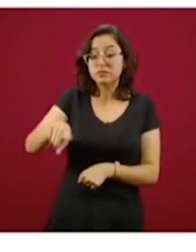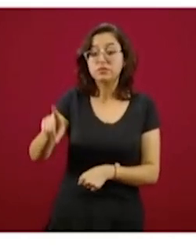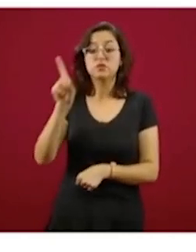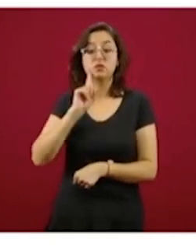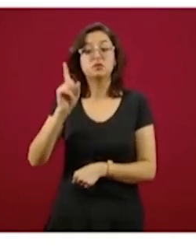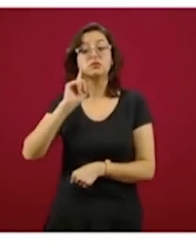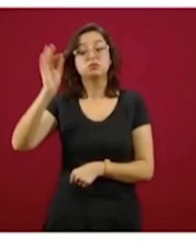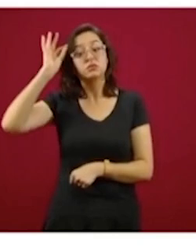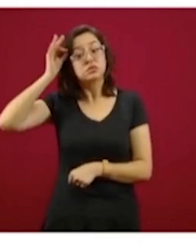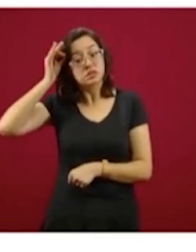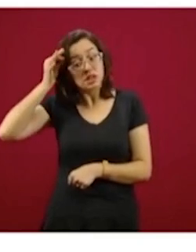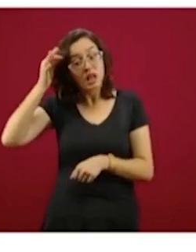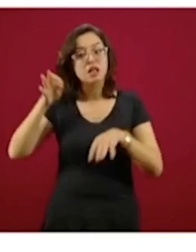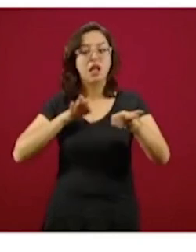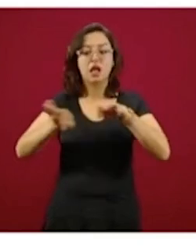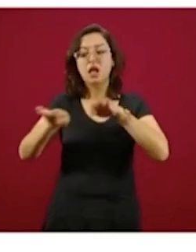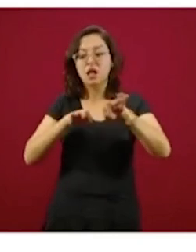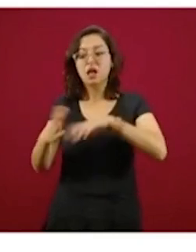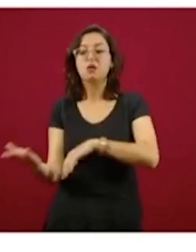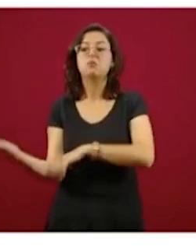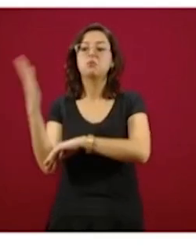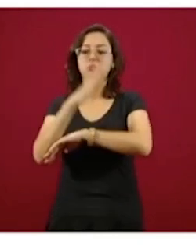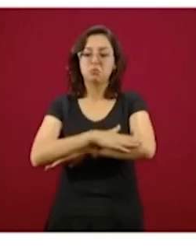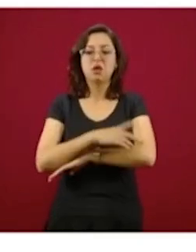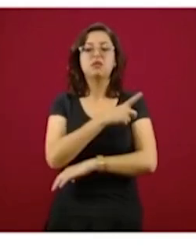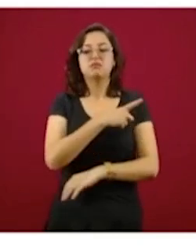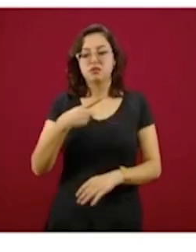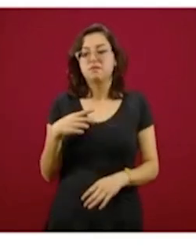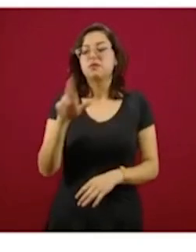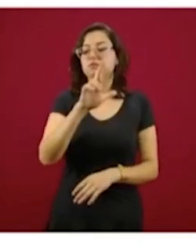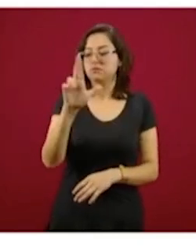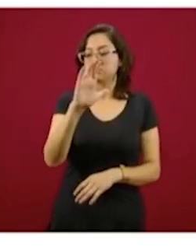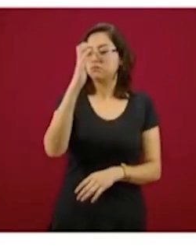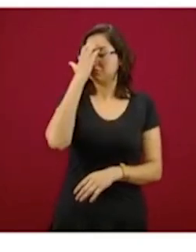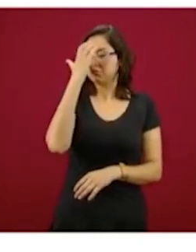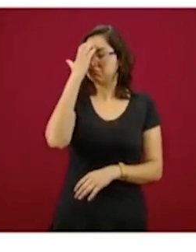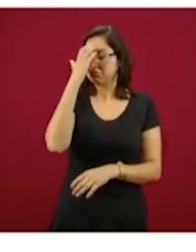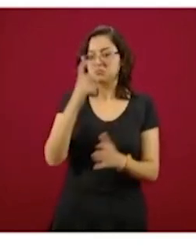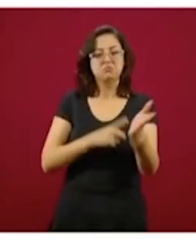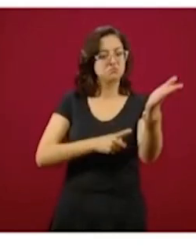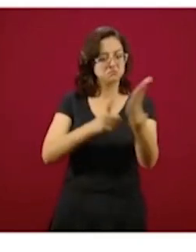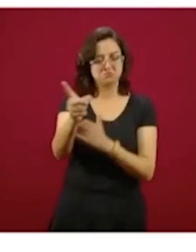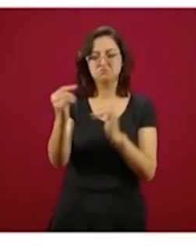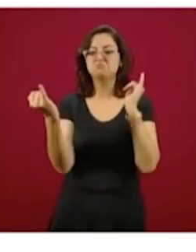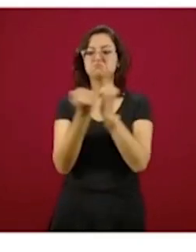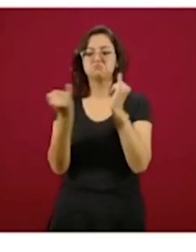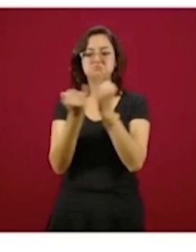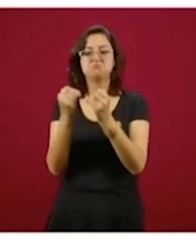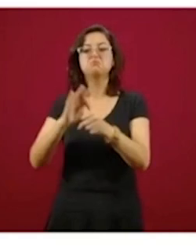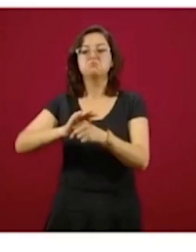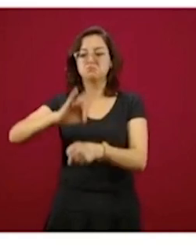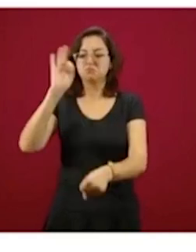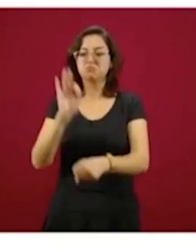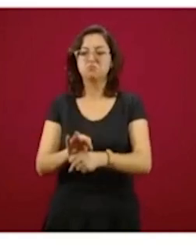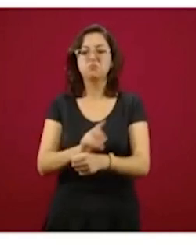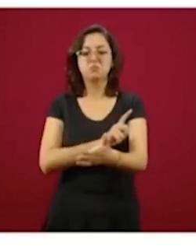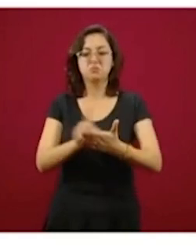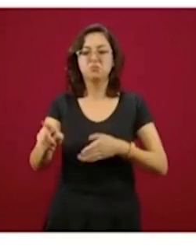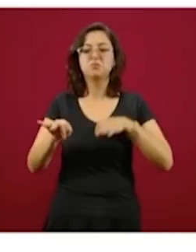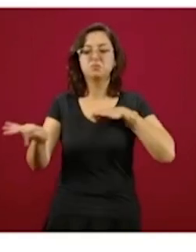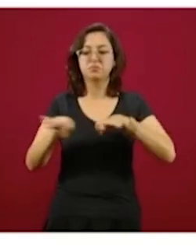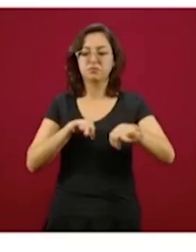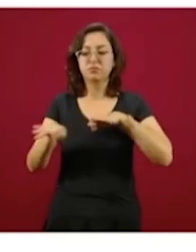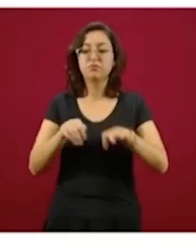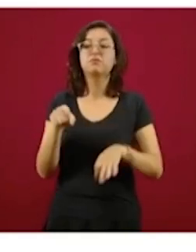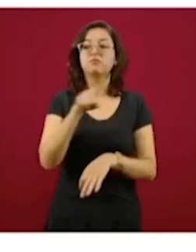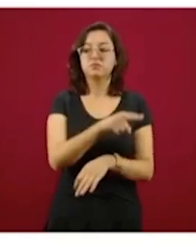reconocido, que sus jornadas fueran también defendidas como derechos laborales y que en ese sentido